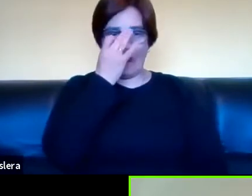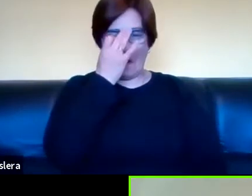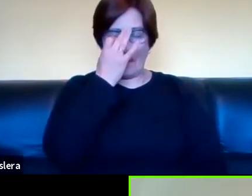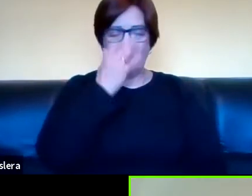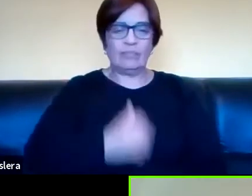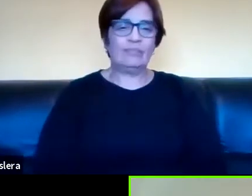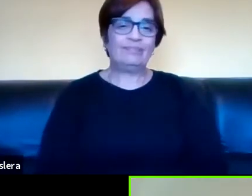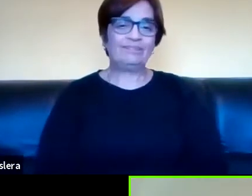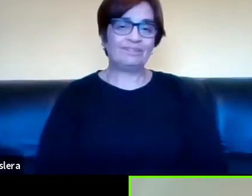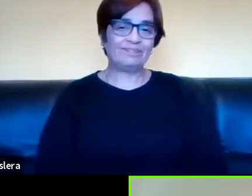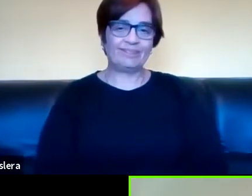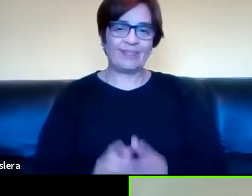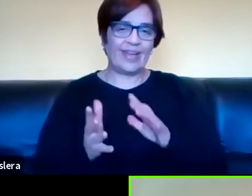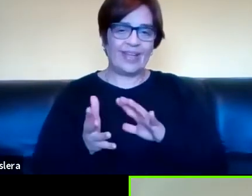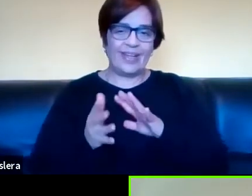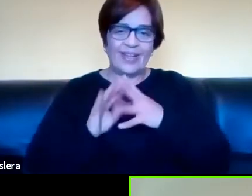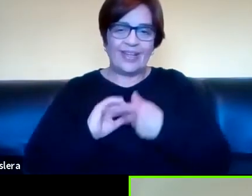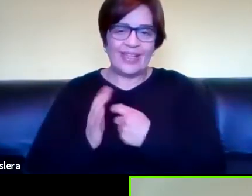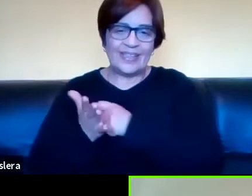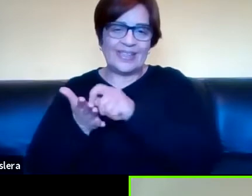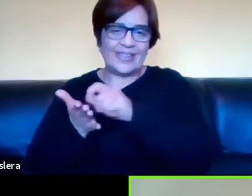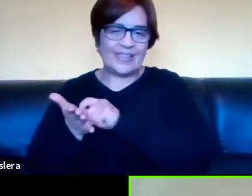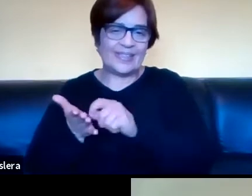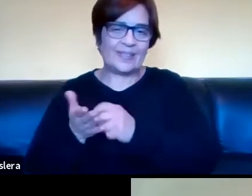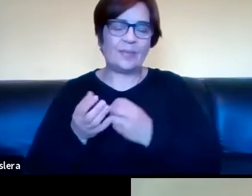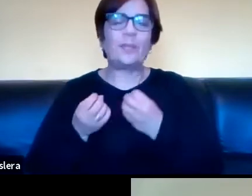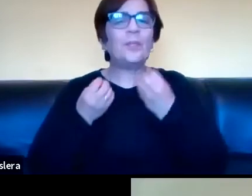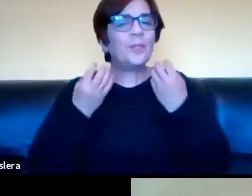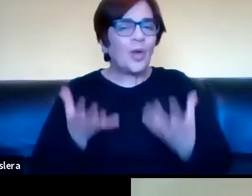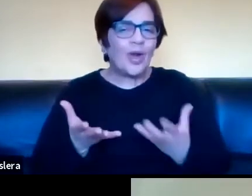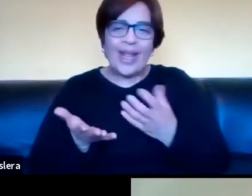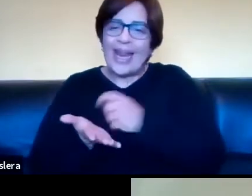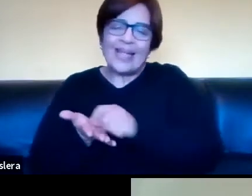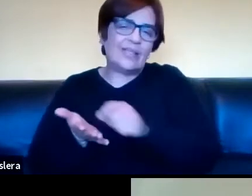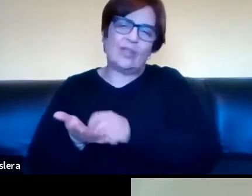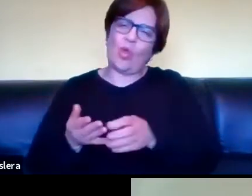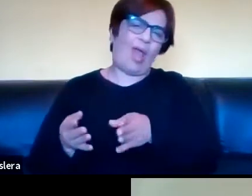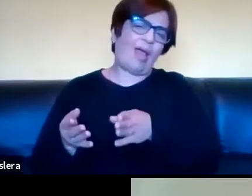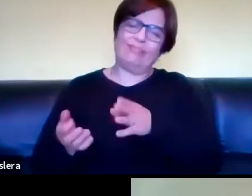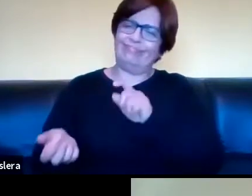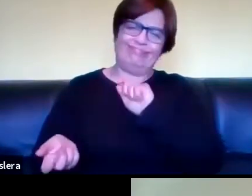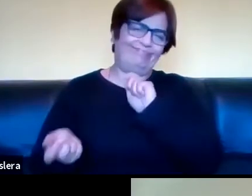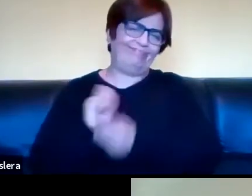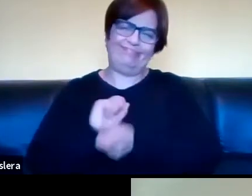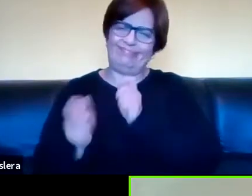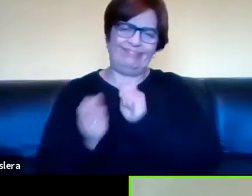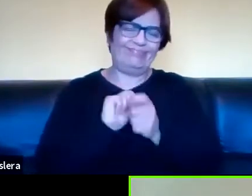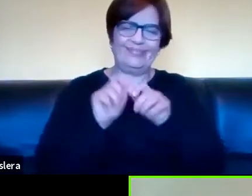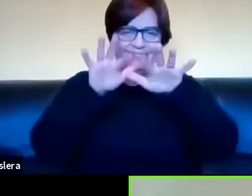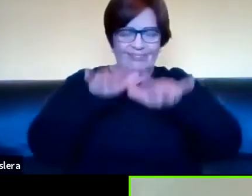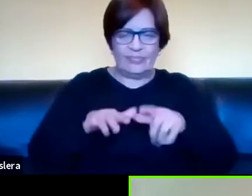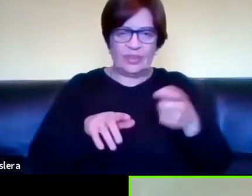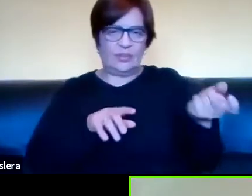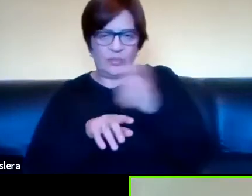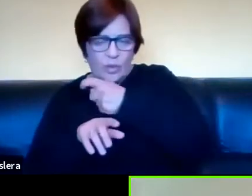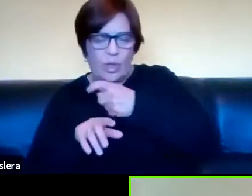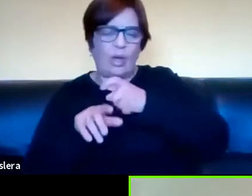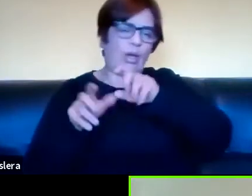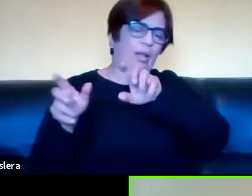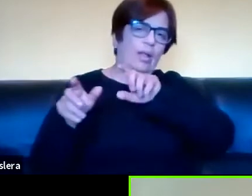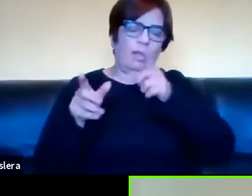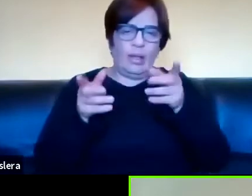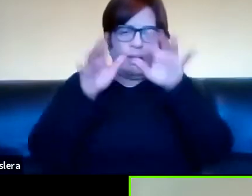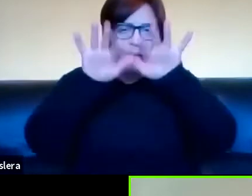que lo es la escritura porque en realidad la escritura es súper manipulable y más con la computadora yo escribo la